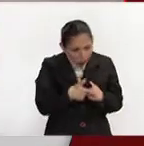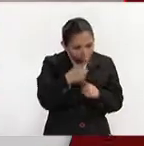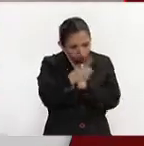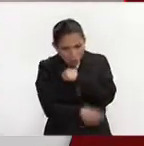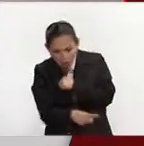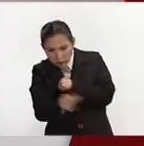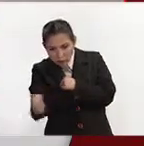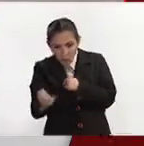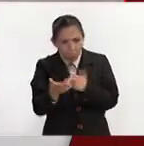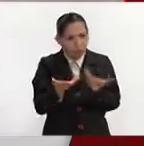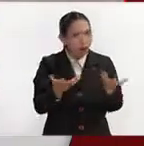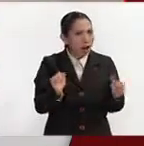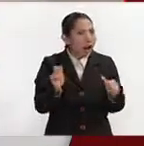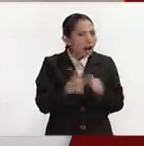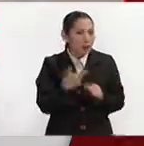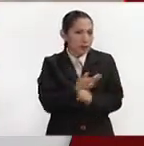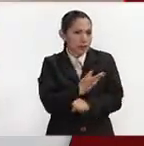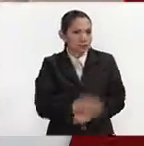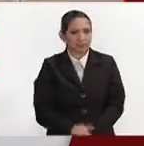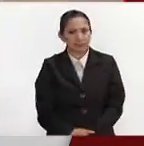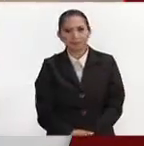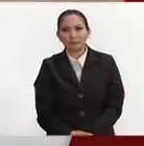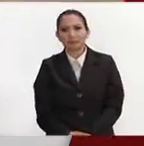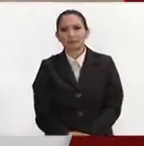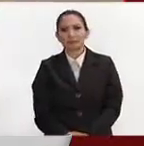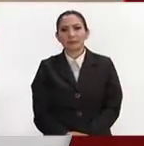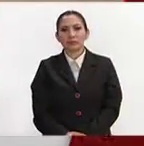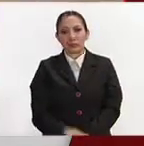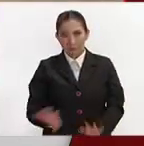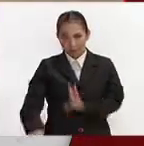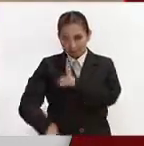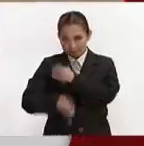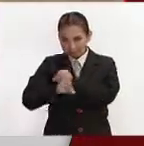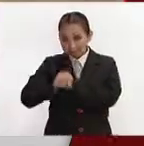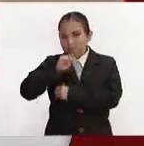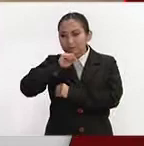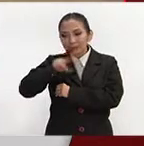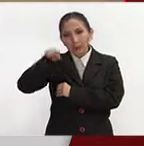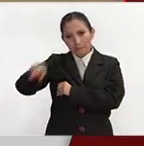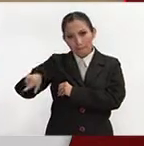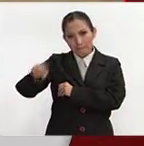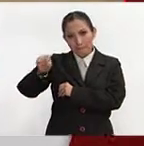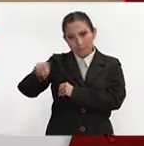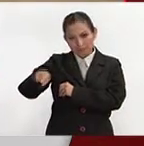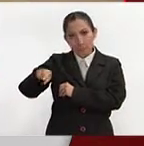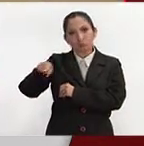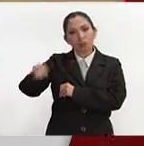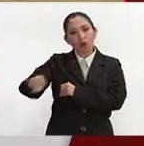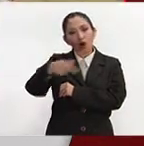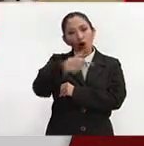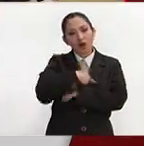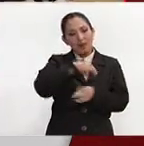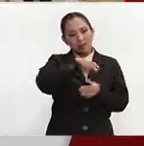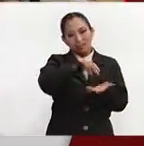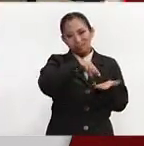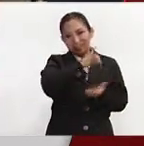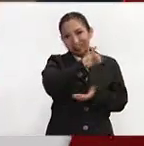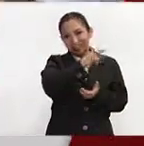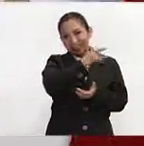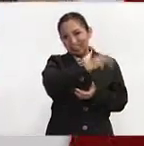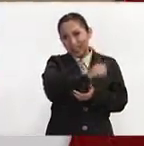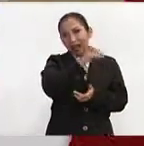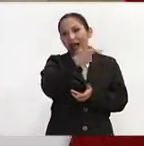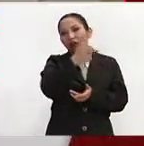sufrir este tipo de eventualidades. Adicionalmente, también, en parte de la ingeniería geofísica estudia la